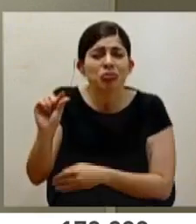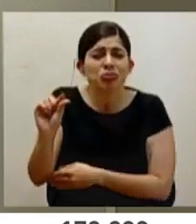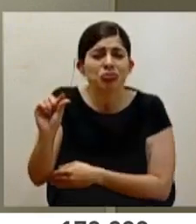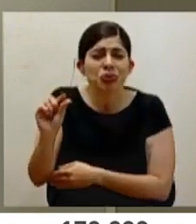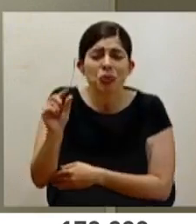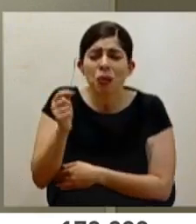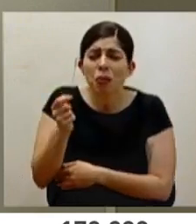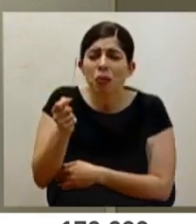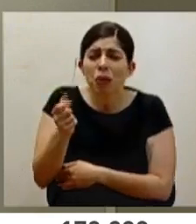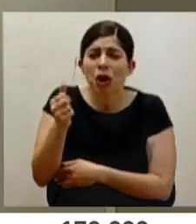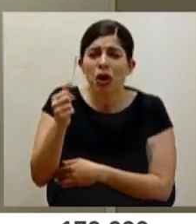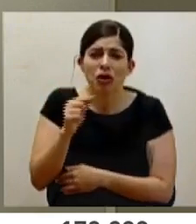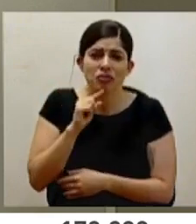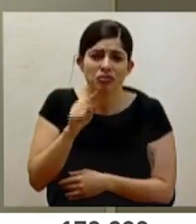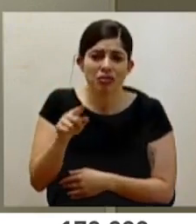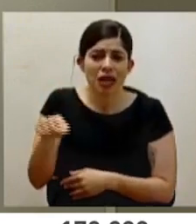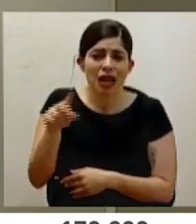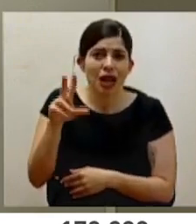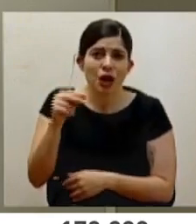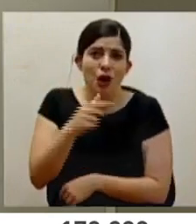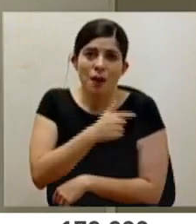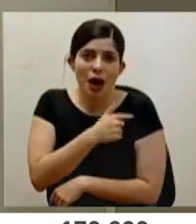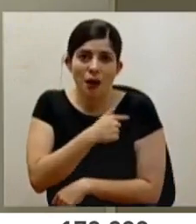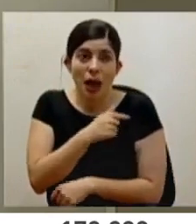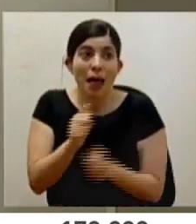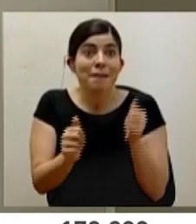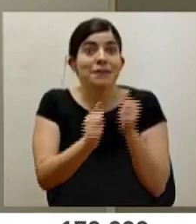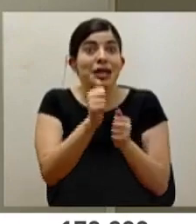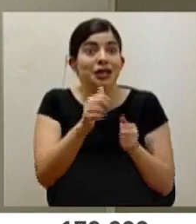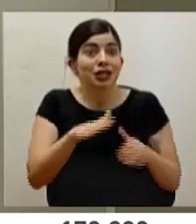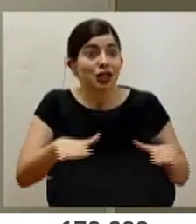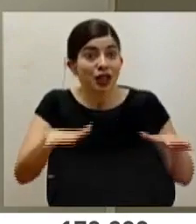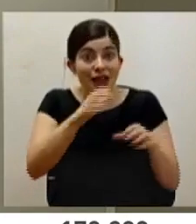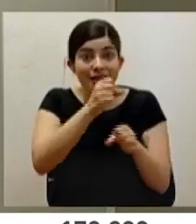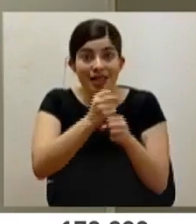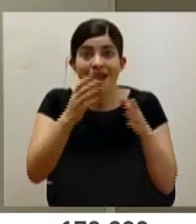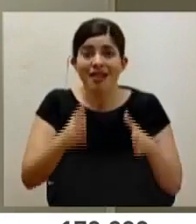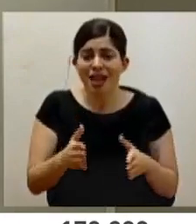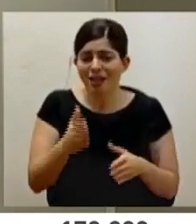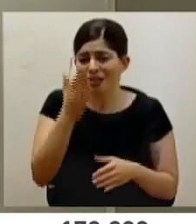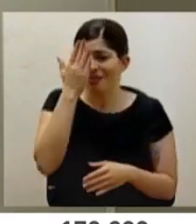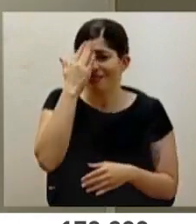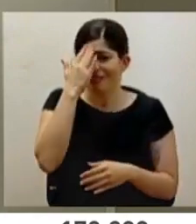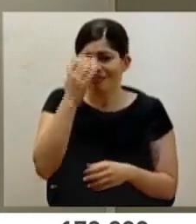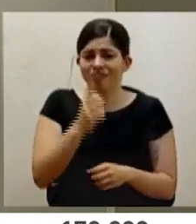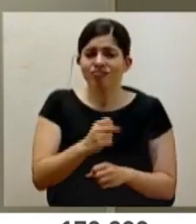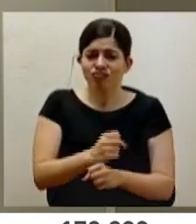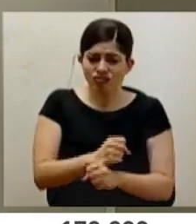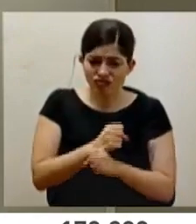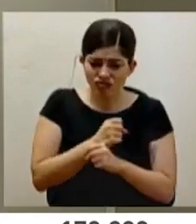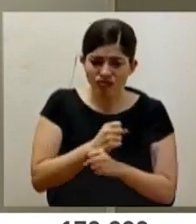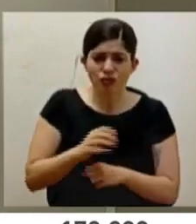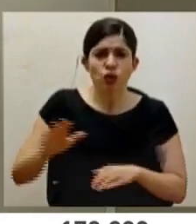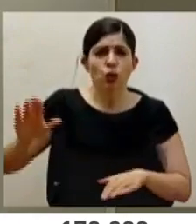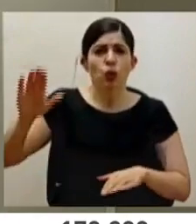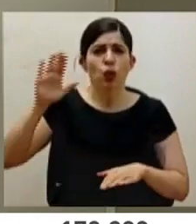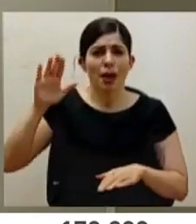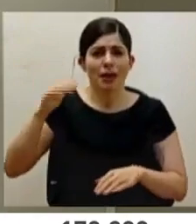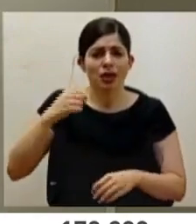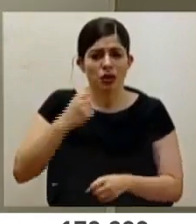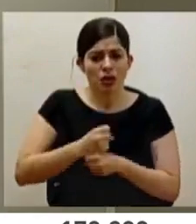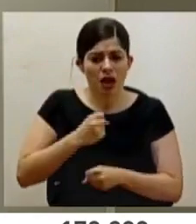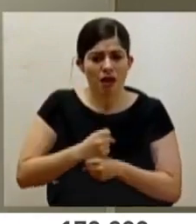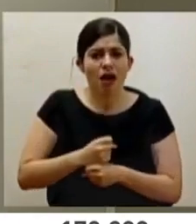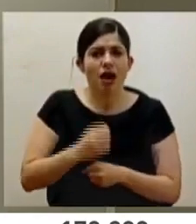muy, muy, muy menor, de verdad, con respecto a la mayoría de los funcionarios están convencidos, apropiados de su juramento hipocrático, son